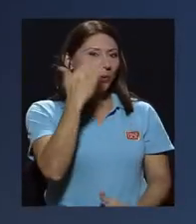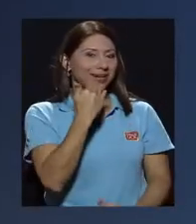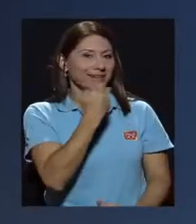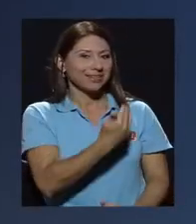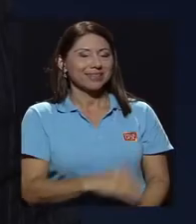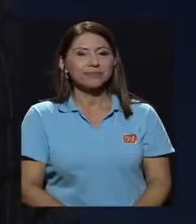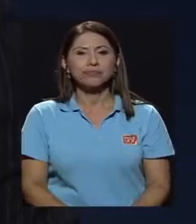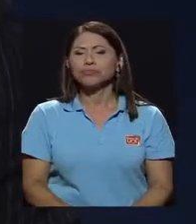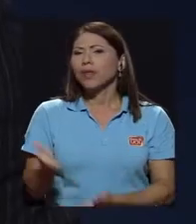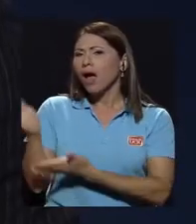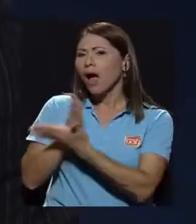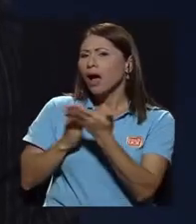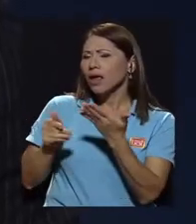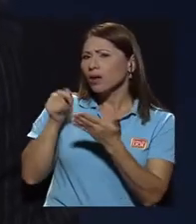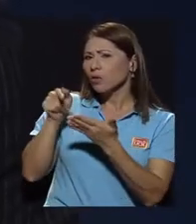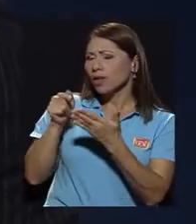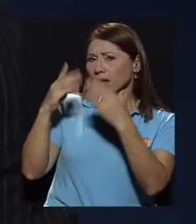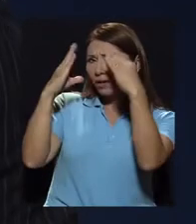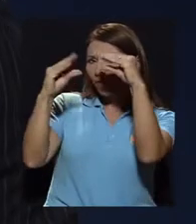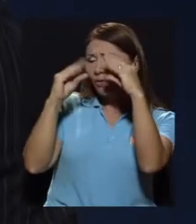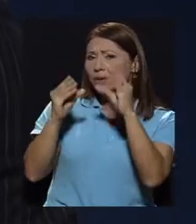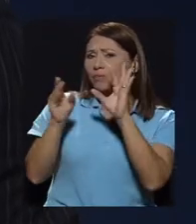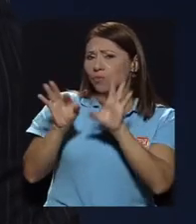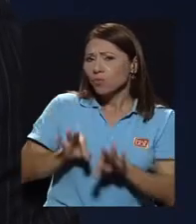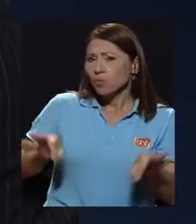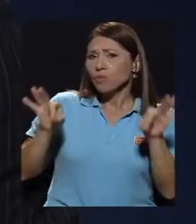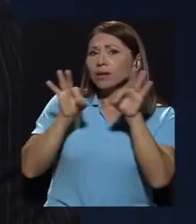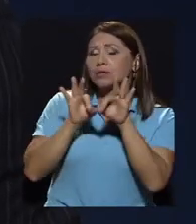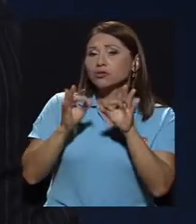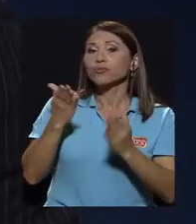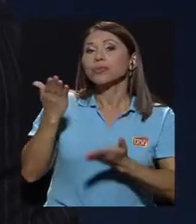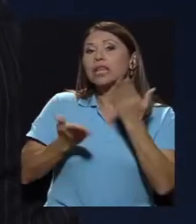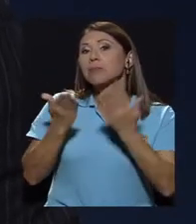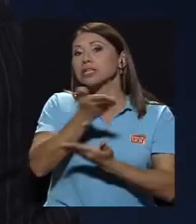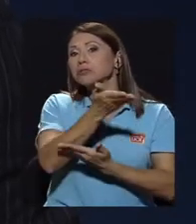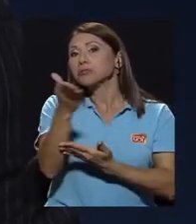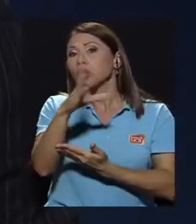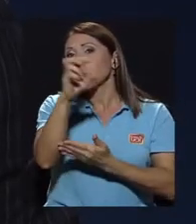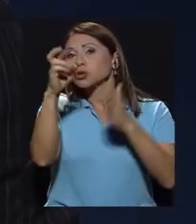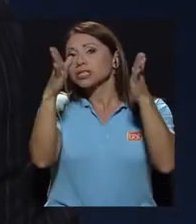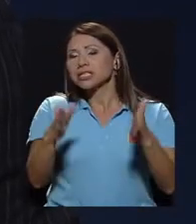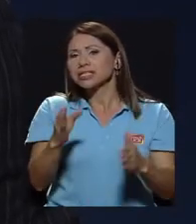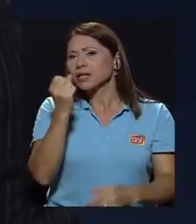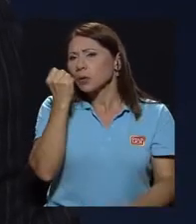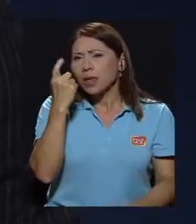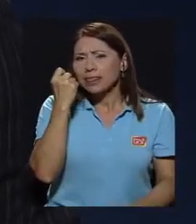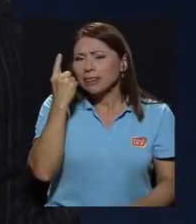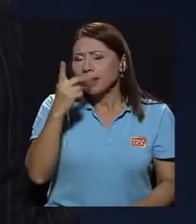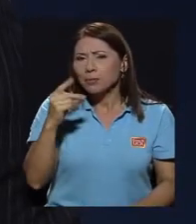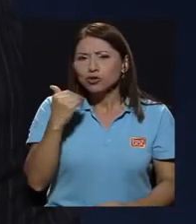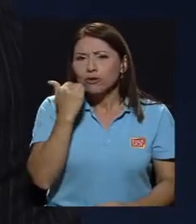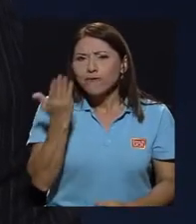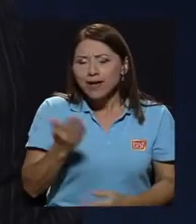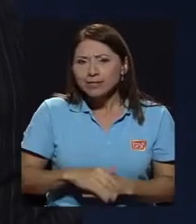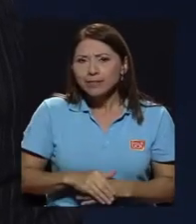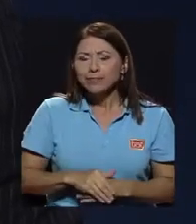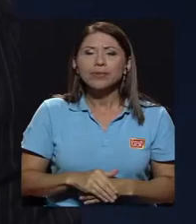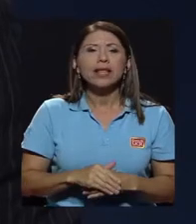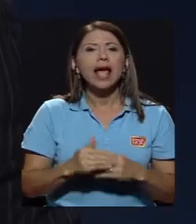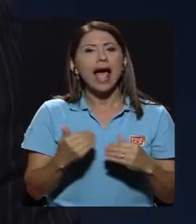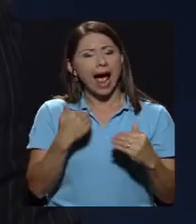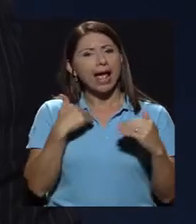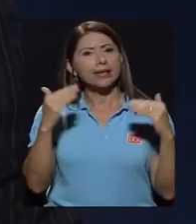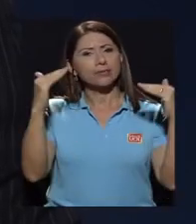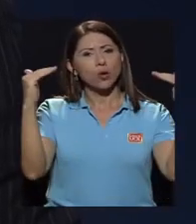Andrea, hay algo que destaca el informe que es muy valioso y que tal vez los costarricenses no entendemos de buenas a primeras. Existe una